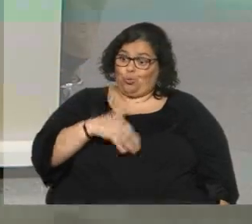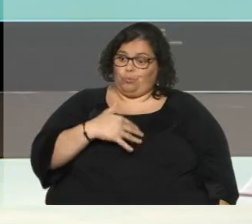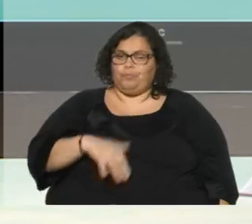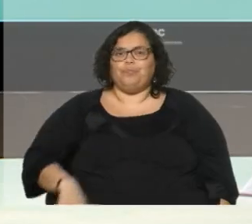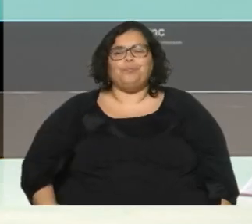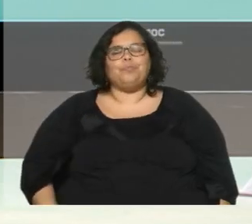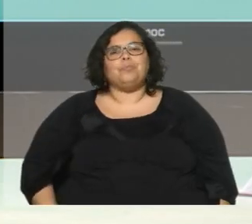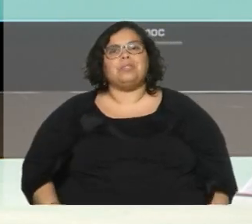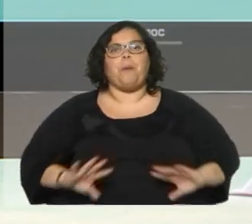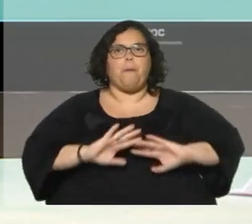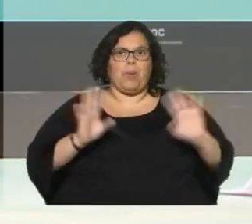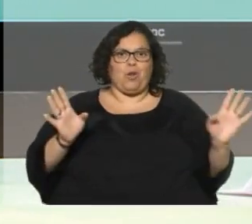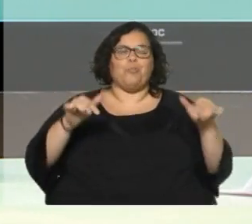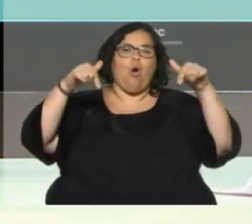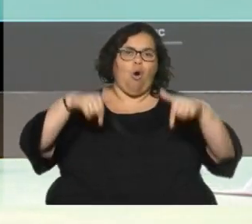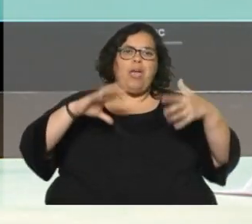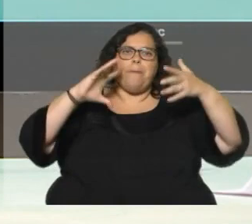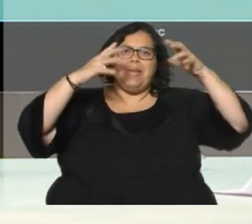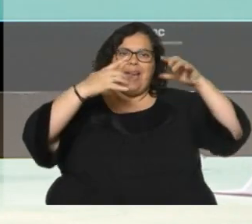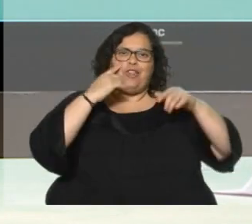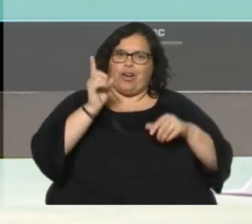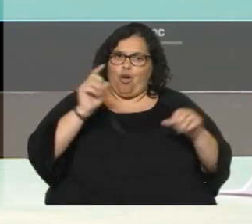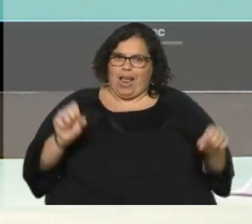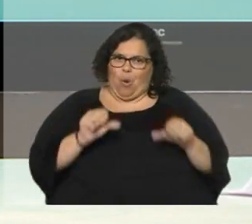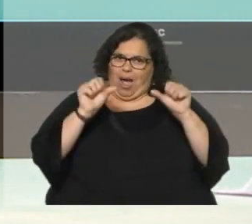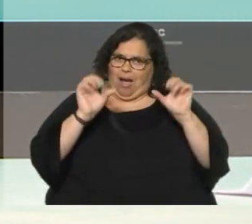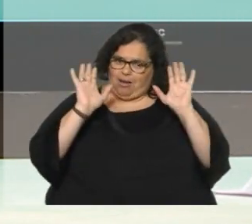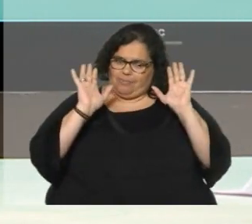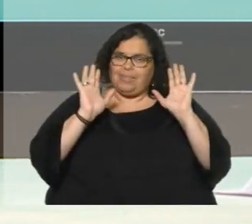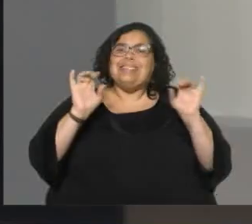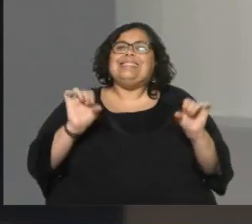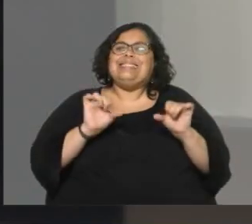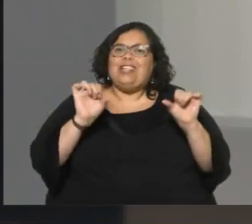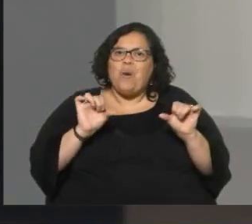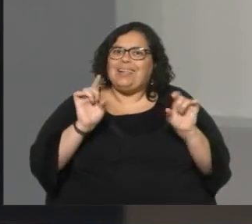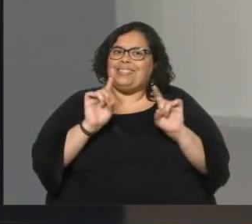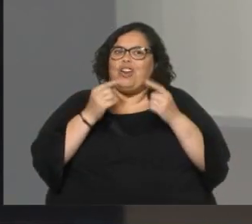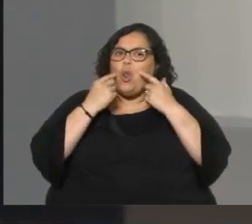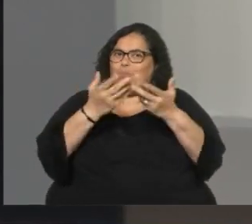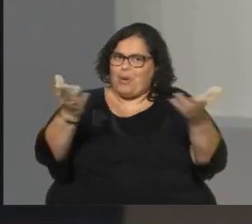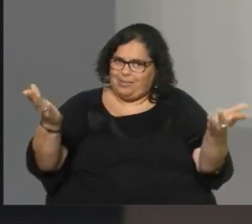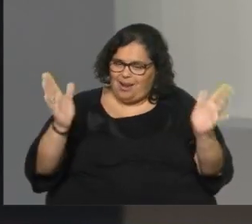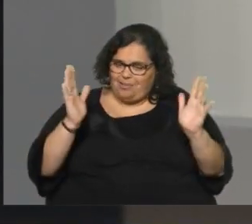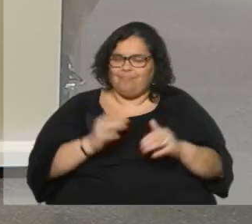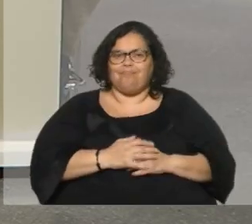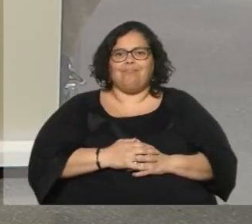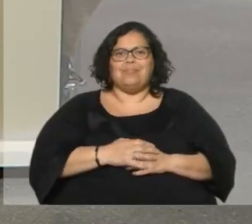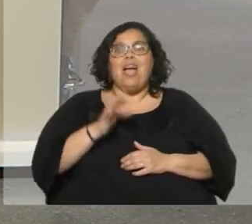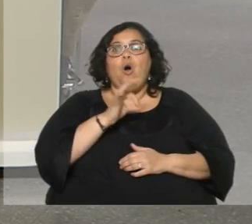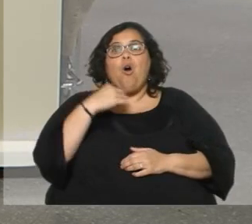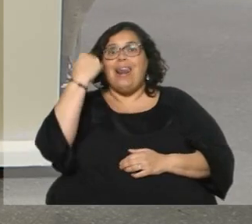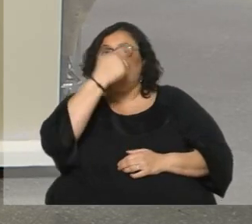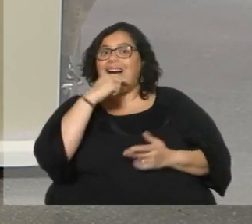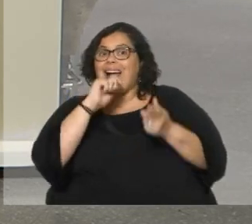Lo cual no... Hoy no lo haría Milley, seguramente. O si lo hace, no deja que lo vean. Sí, por supuesto. cambió la cara.